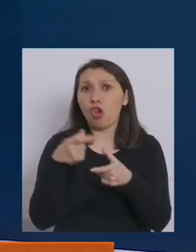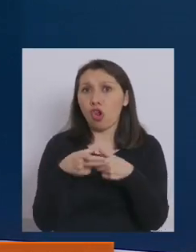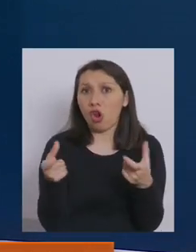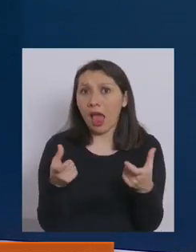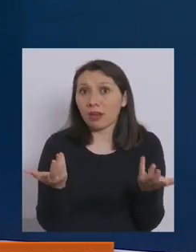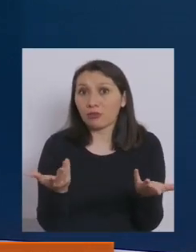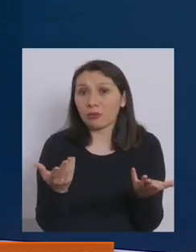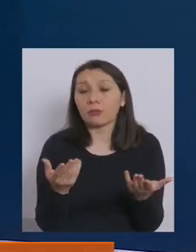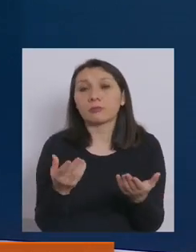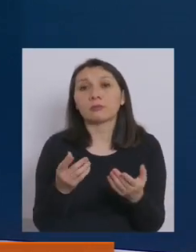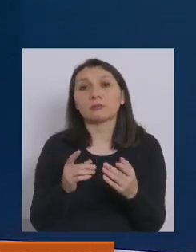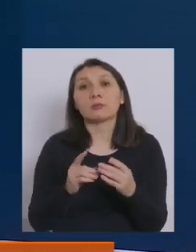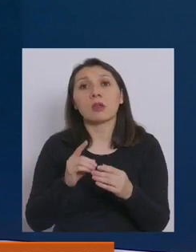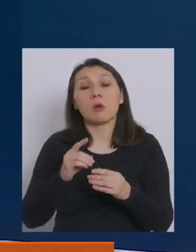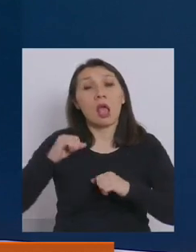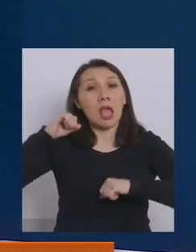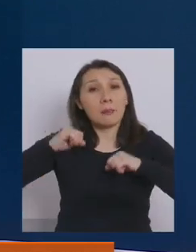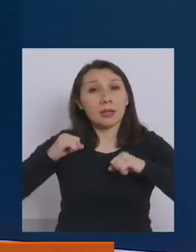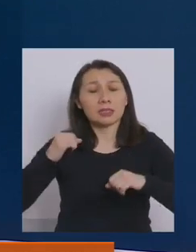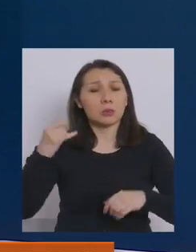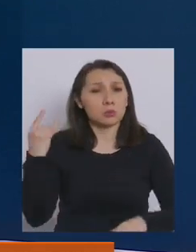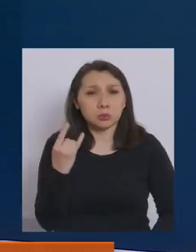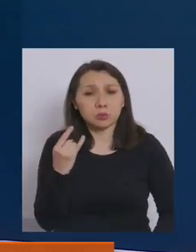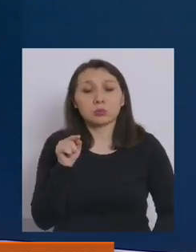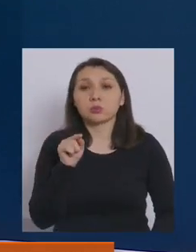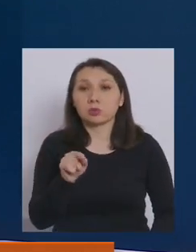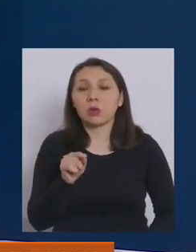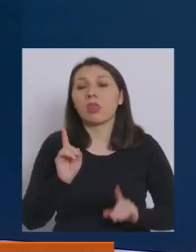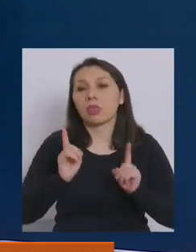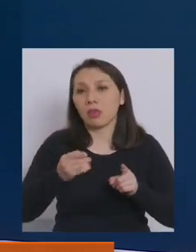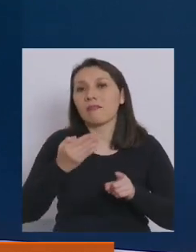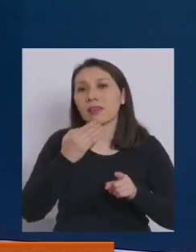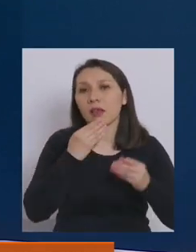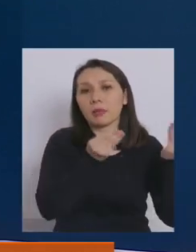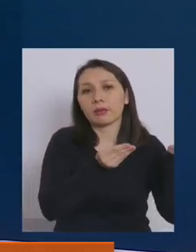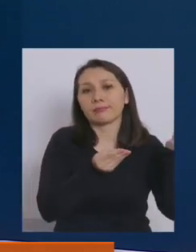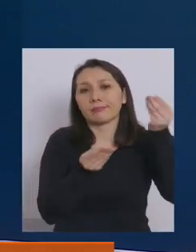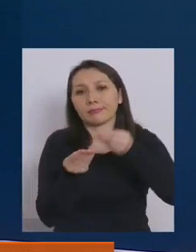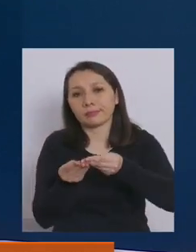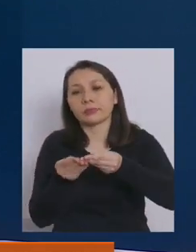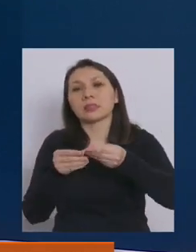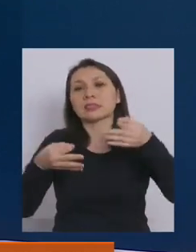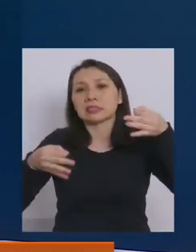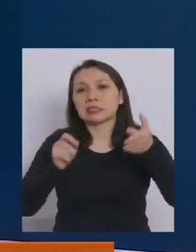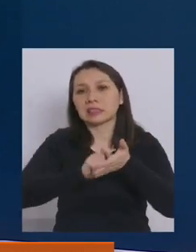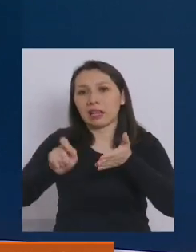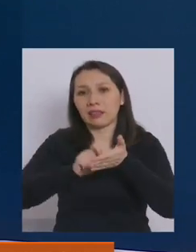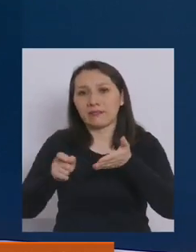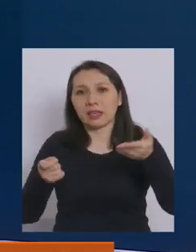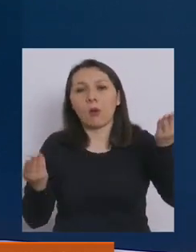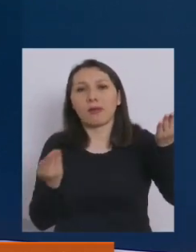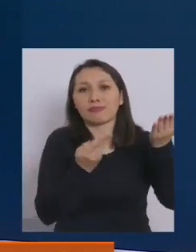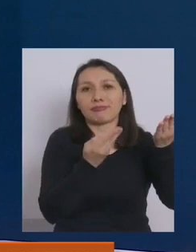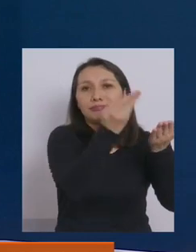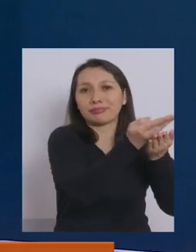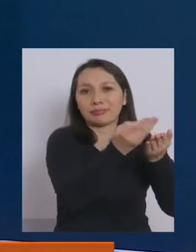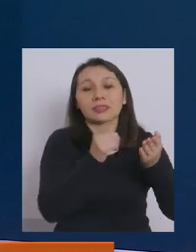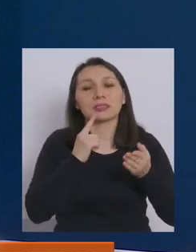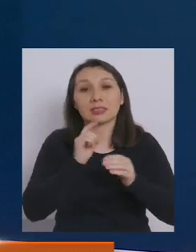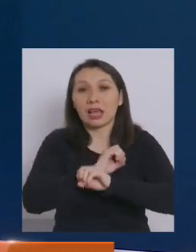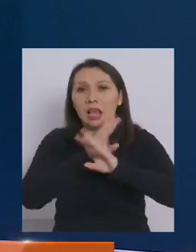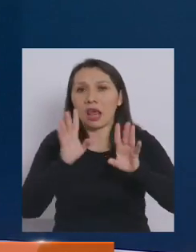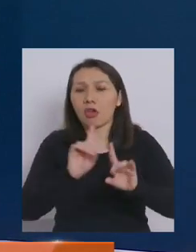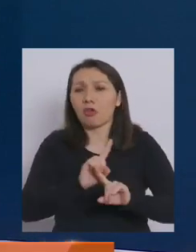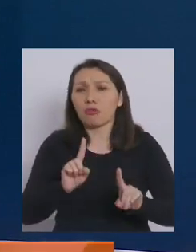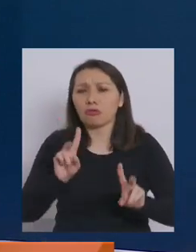para una empresa esencial, esa empresa esencial también debe realizar un certificado. Quiero aclarar que esto